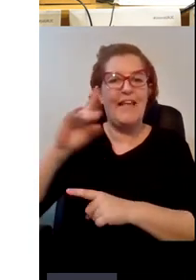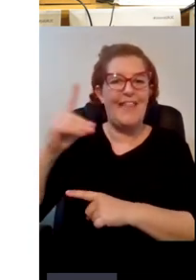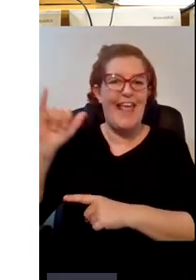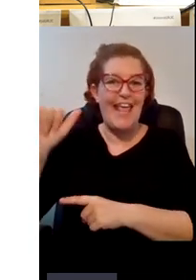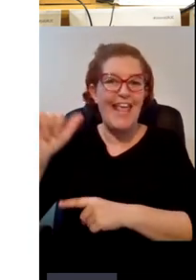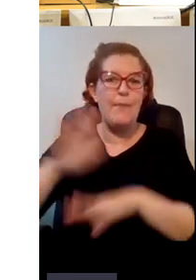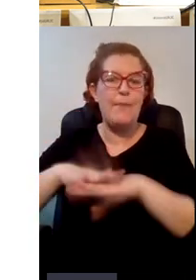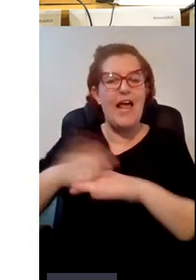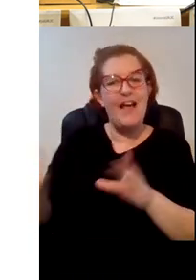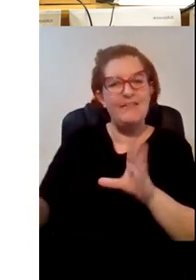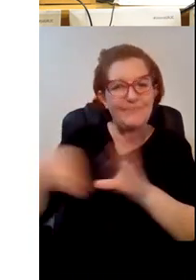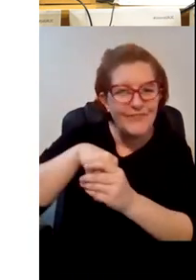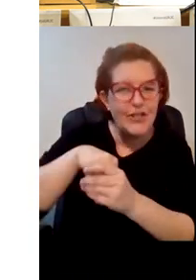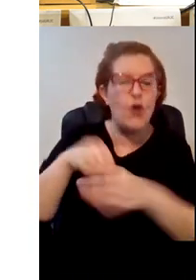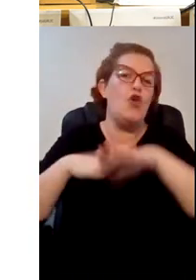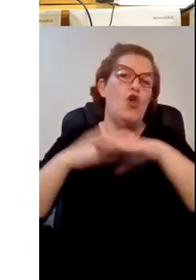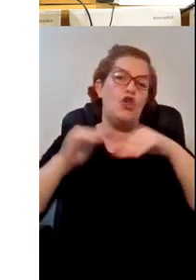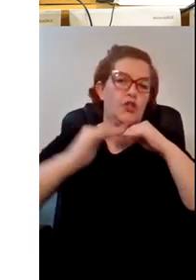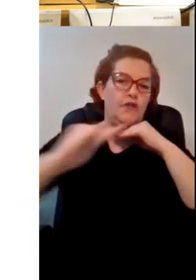planes de estudio